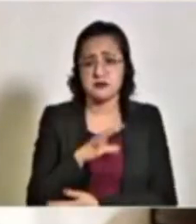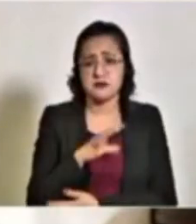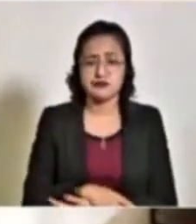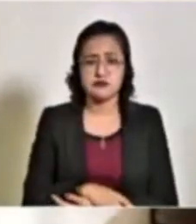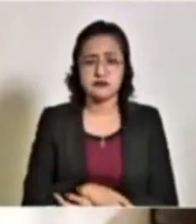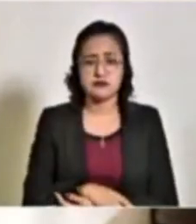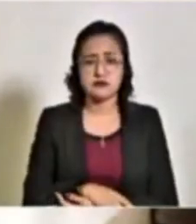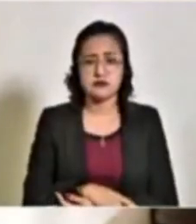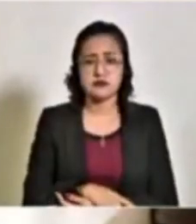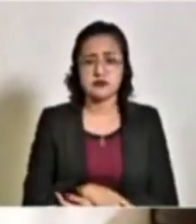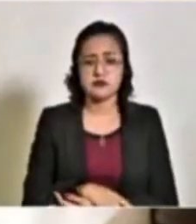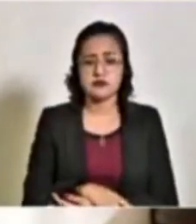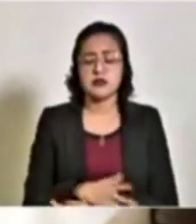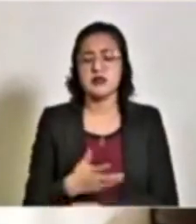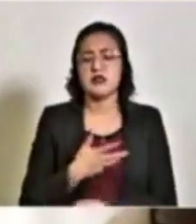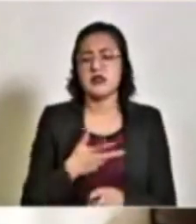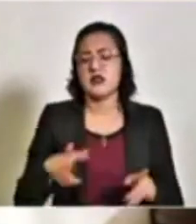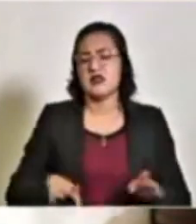Tienen condiciones diferentes. Gracias. Gracias. Gracias.